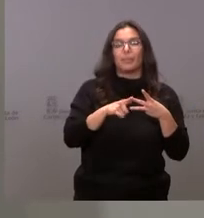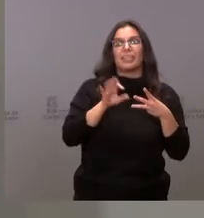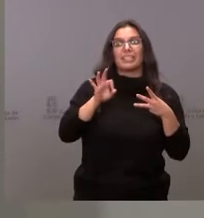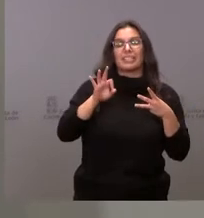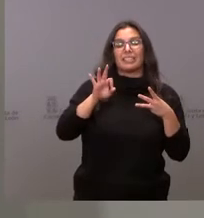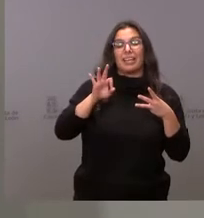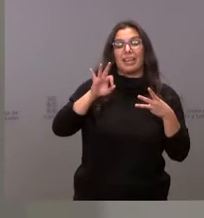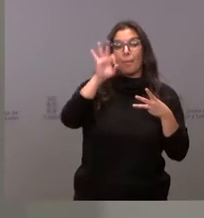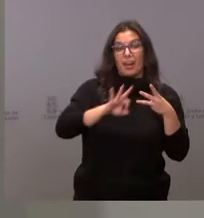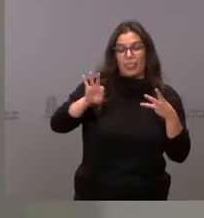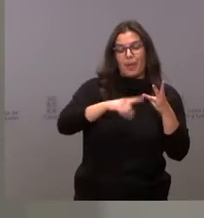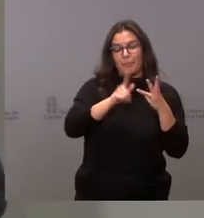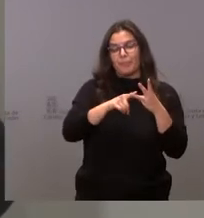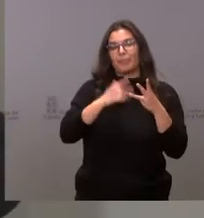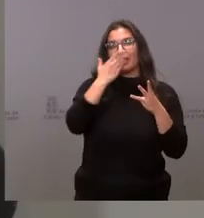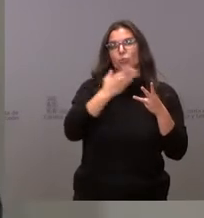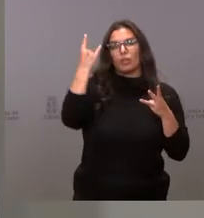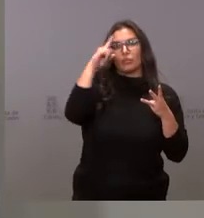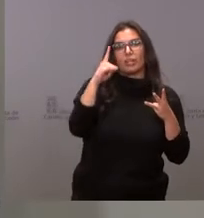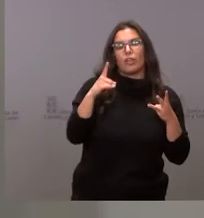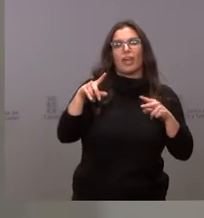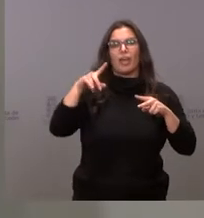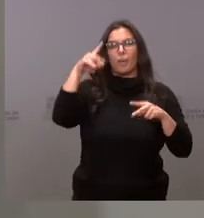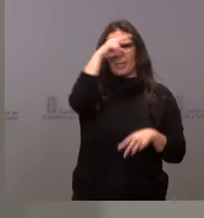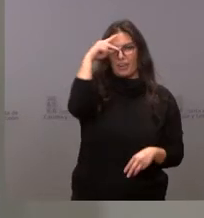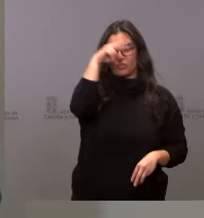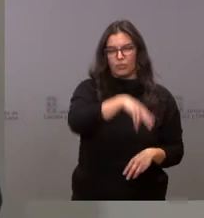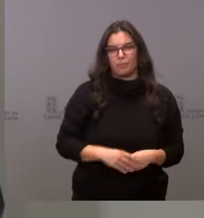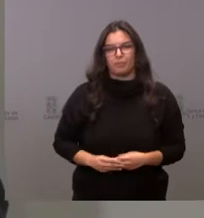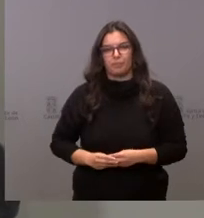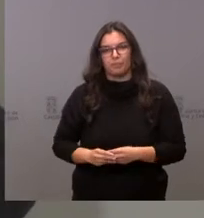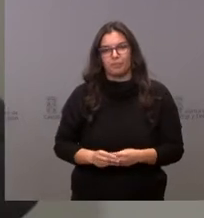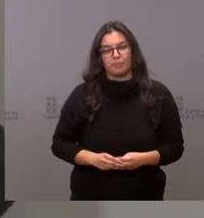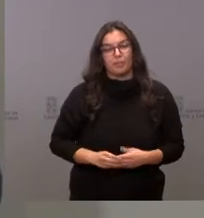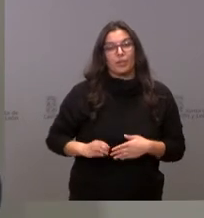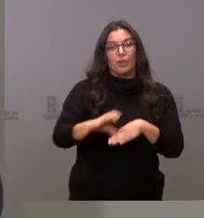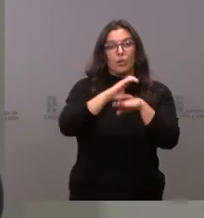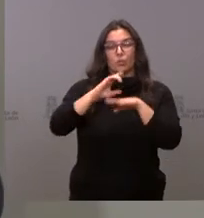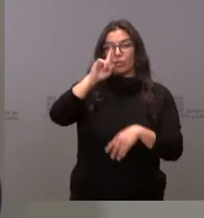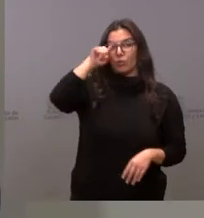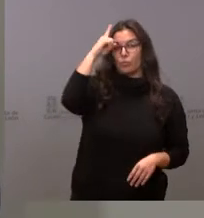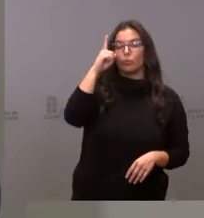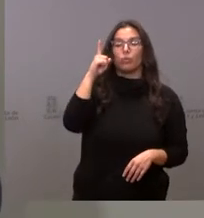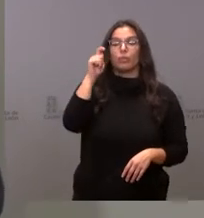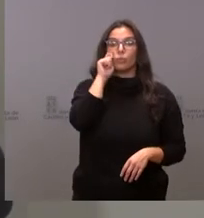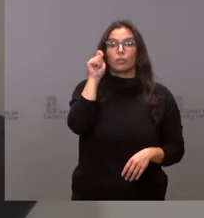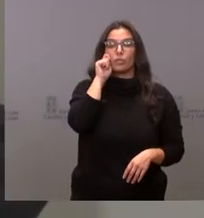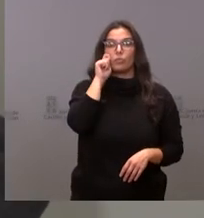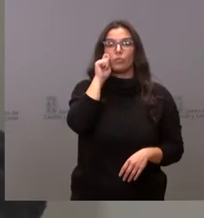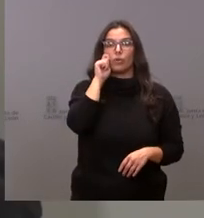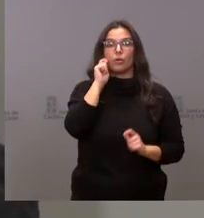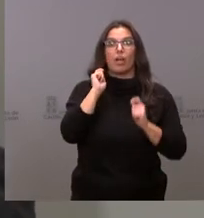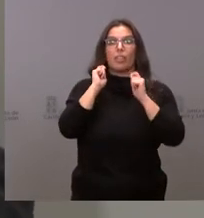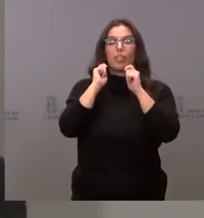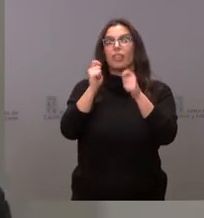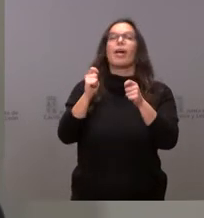y la Escuela Taurina de Medina de Río Seco. La Consejería de Cultura y Turismo declara a la